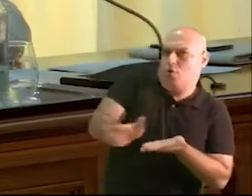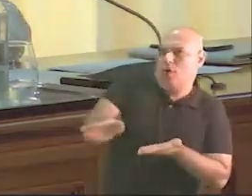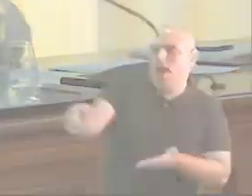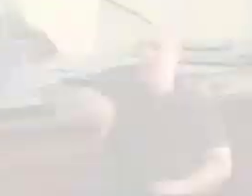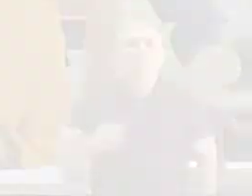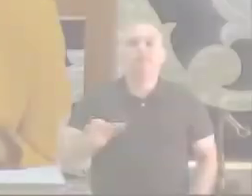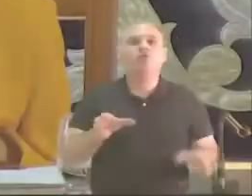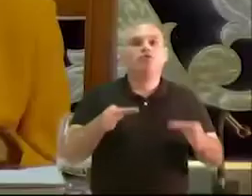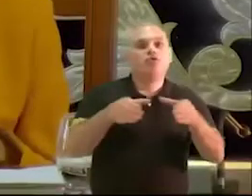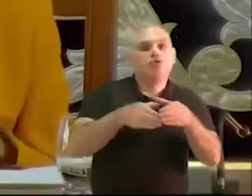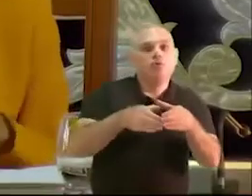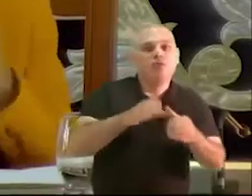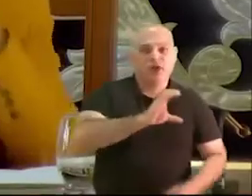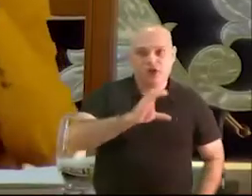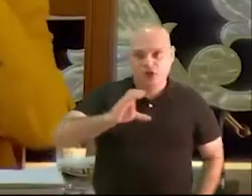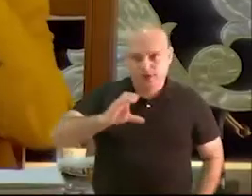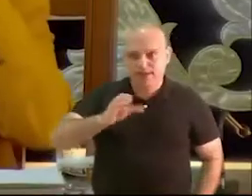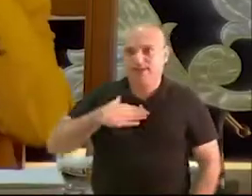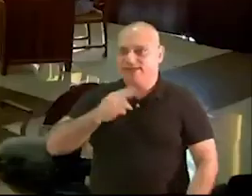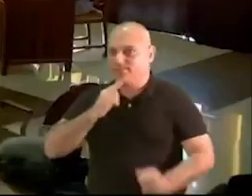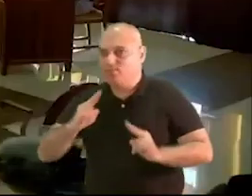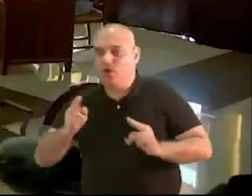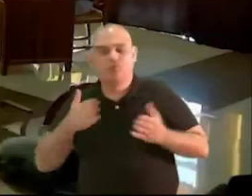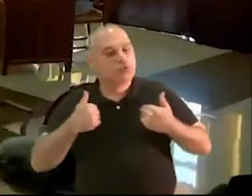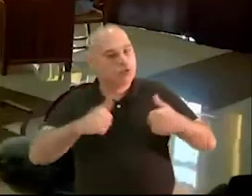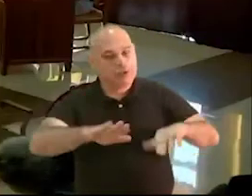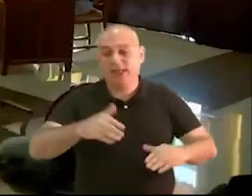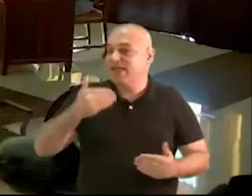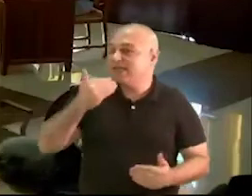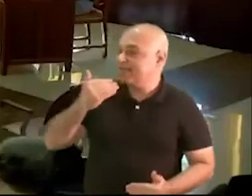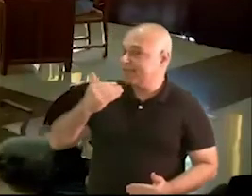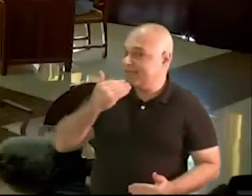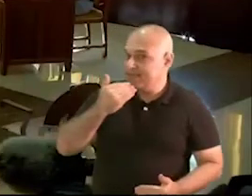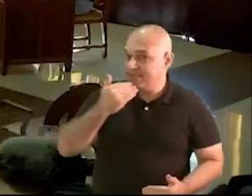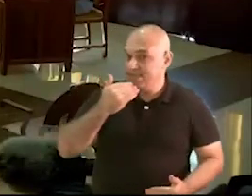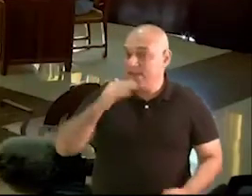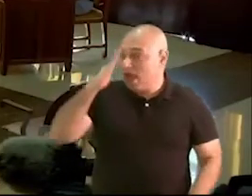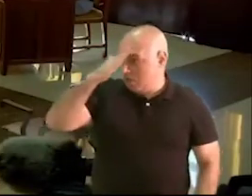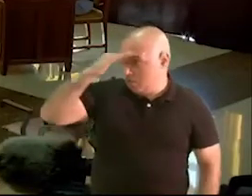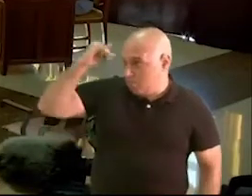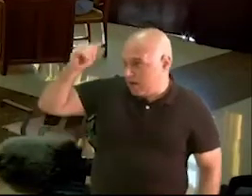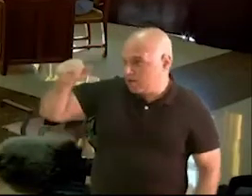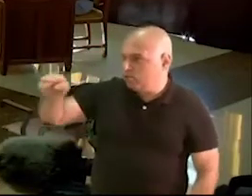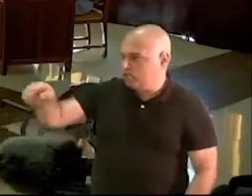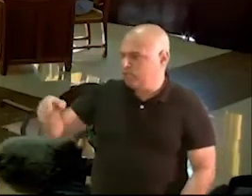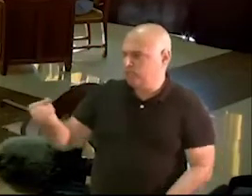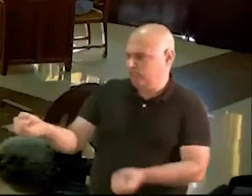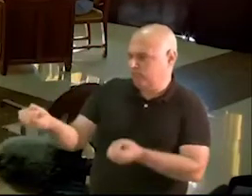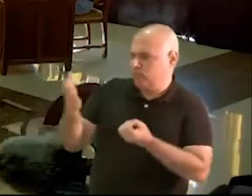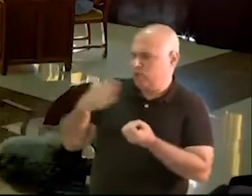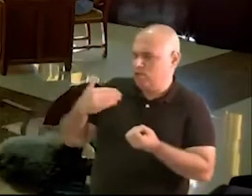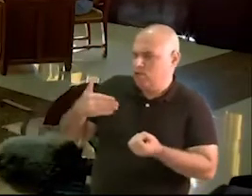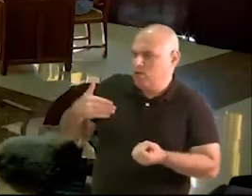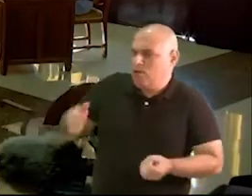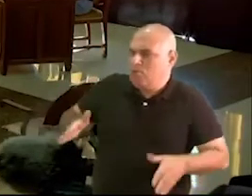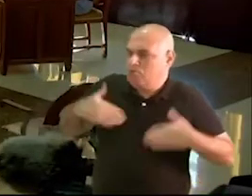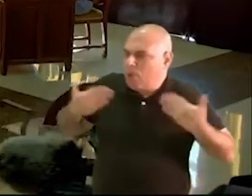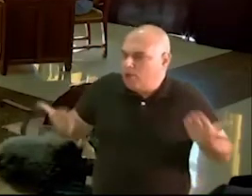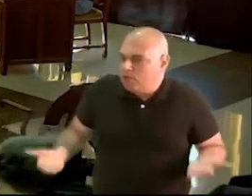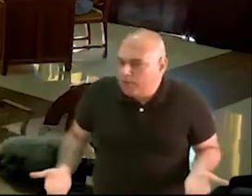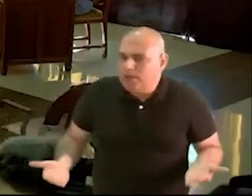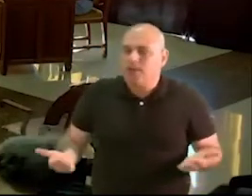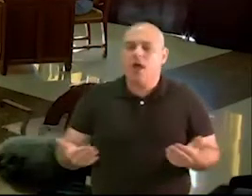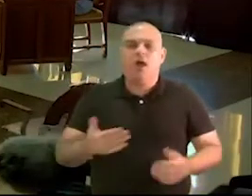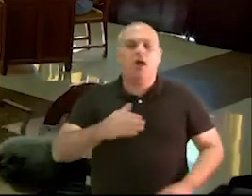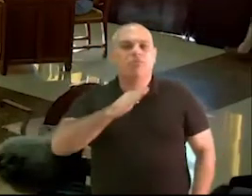Canario? Muchas gracias, señora presidenta. La verdad, don Marcos, me sorprende usted cuando dice dejar este punto sobre la mesa. Decíamos dejar el punto sobre la mesa porque, como